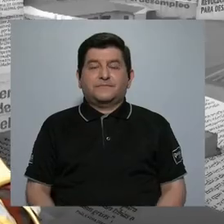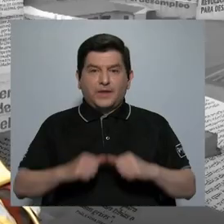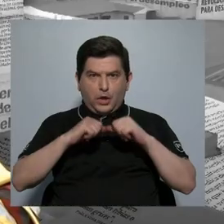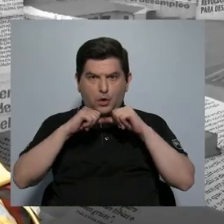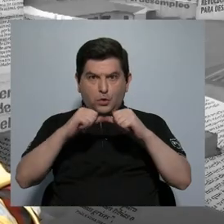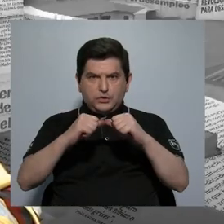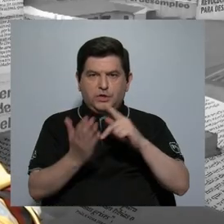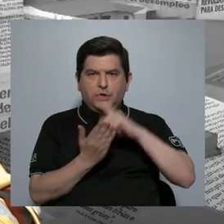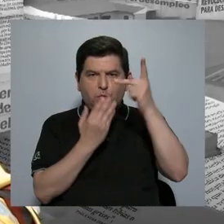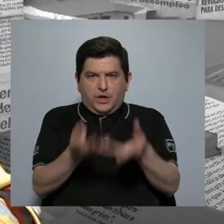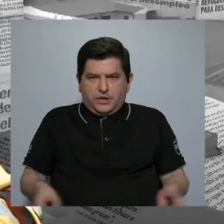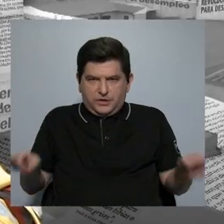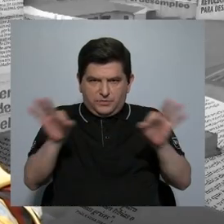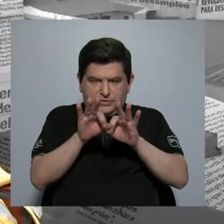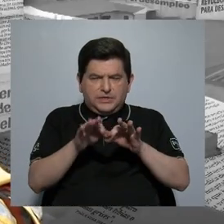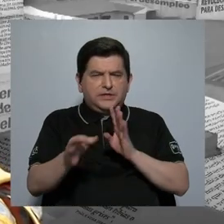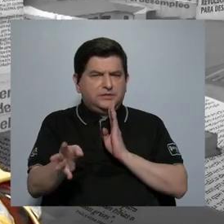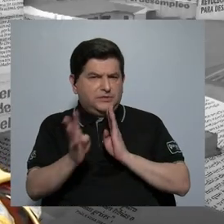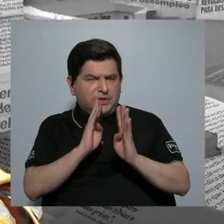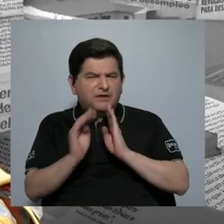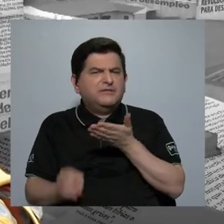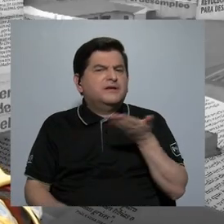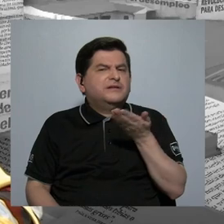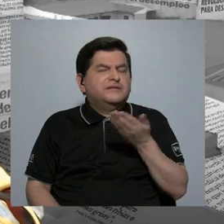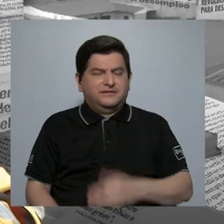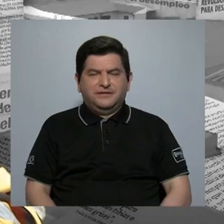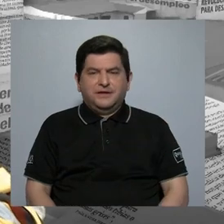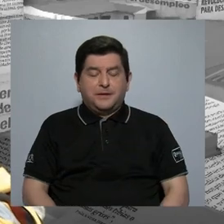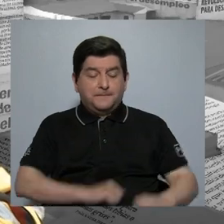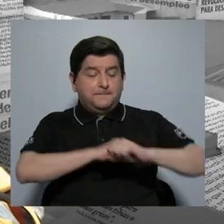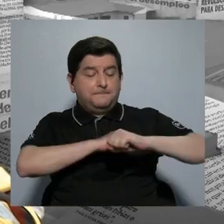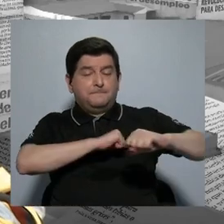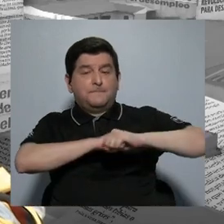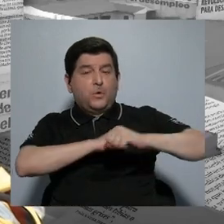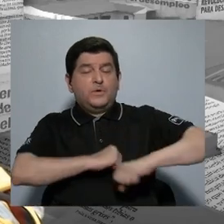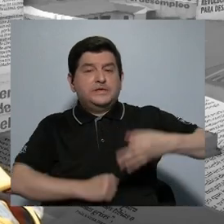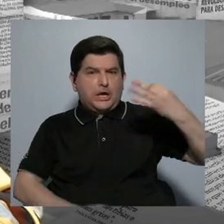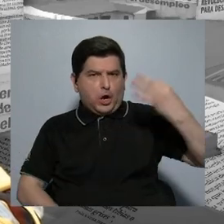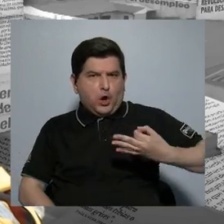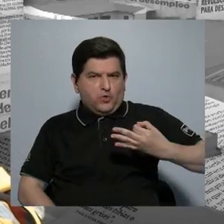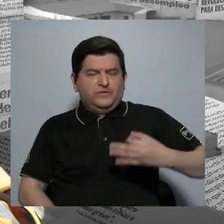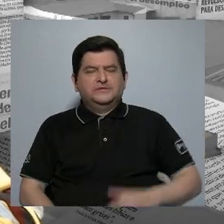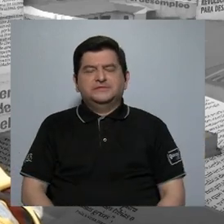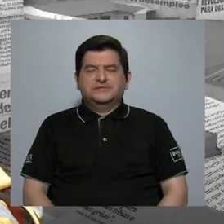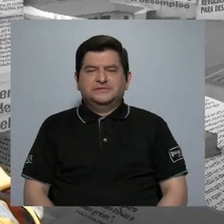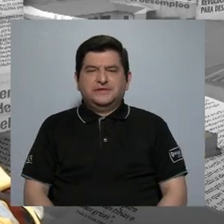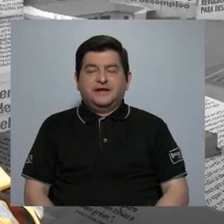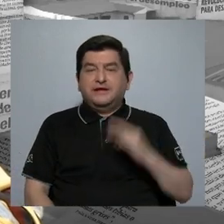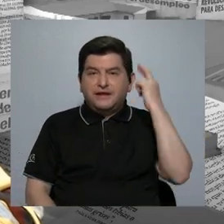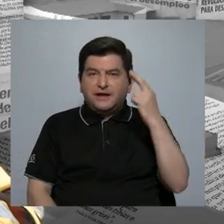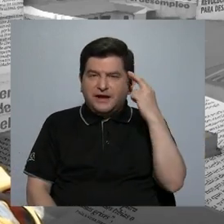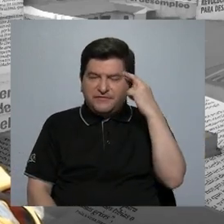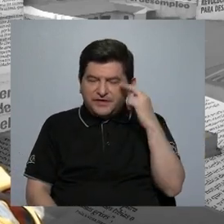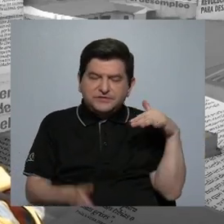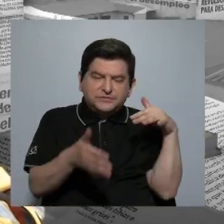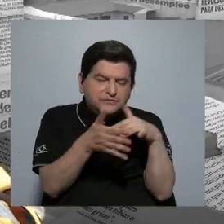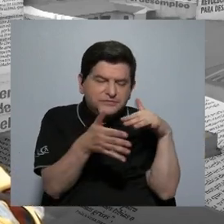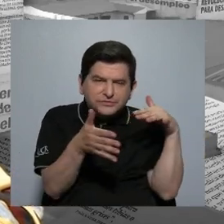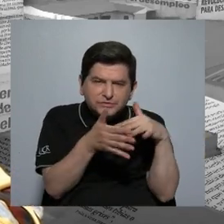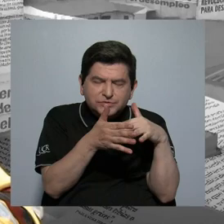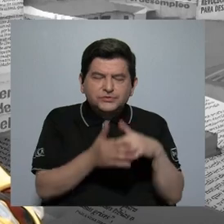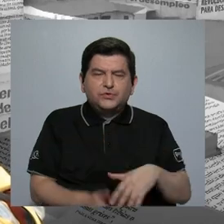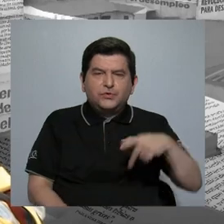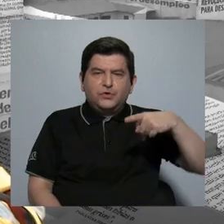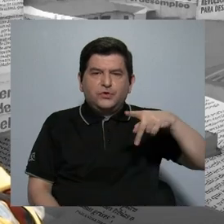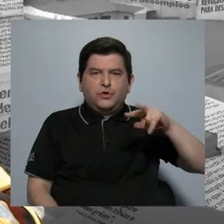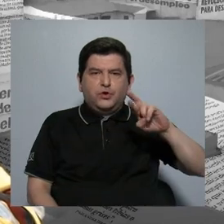Regresamos con lo que importa hablando sobre la publicidad oficial a raíz de un estudio